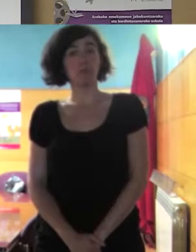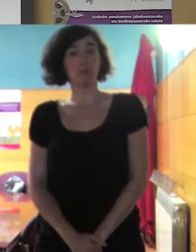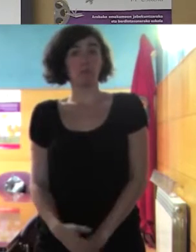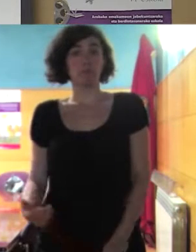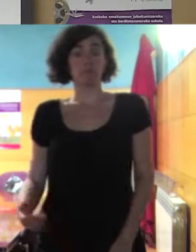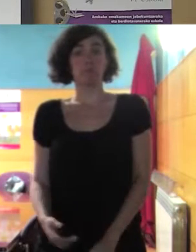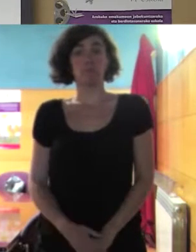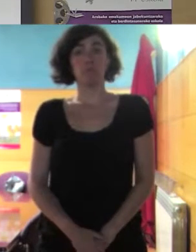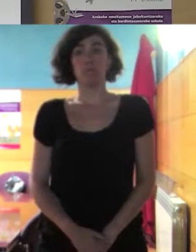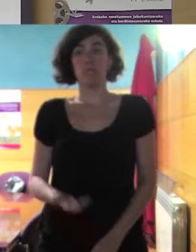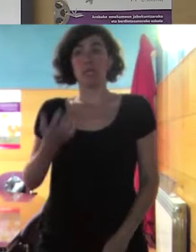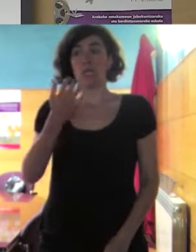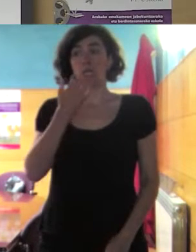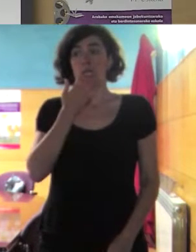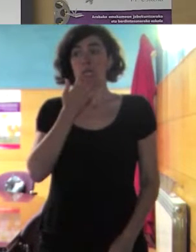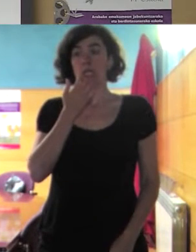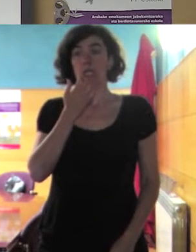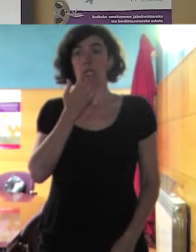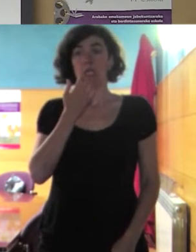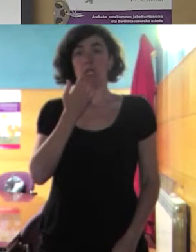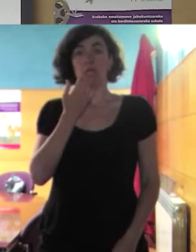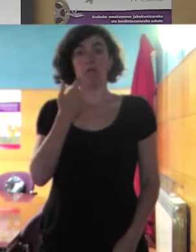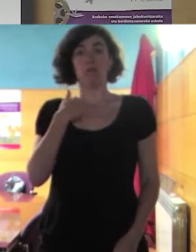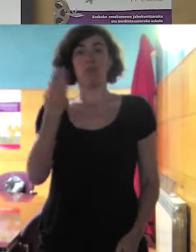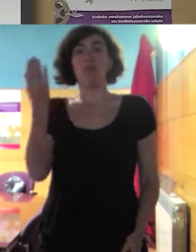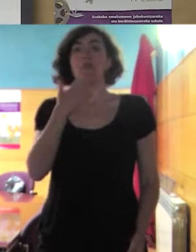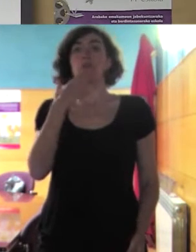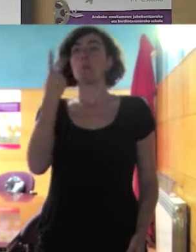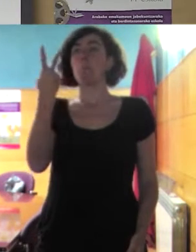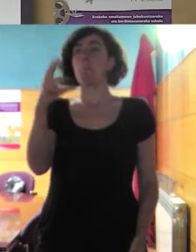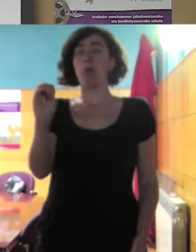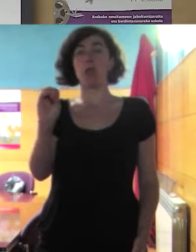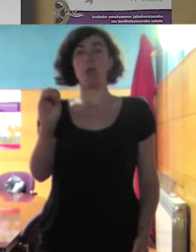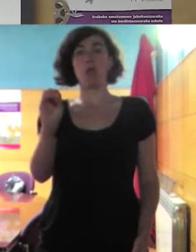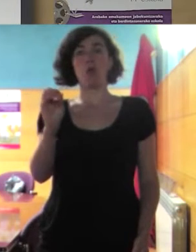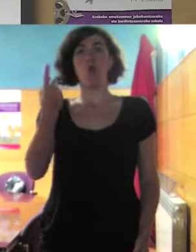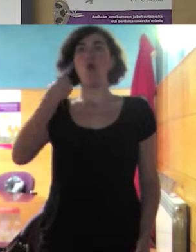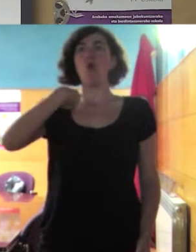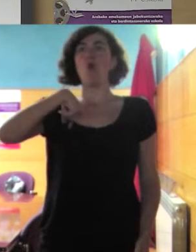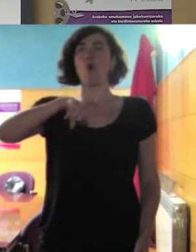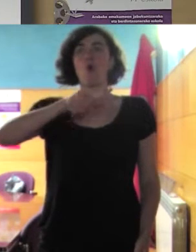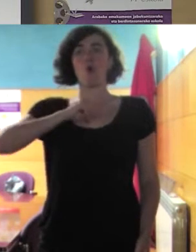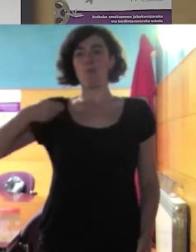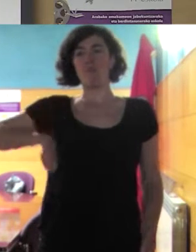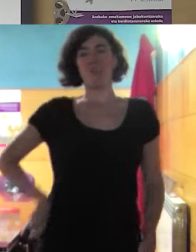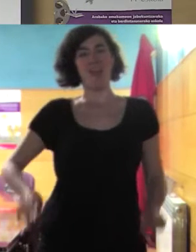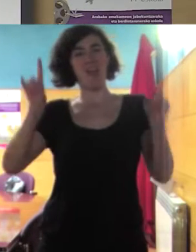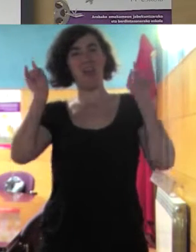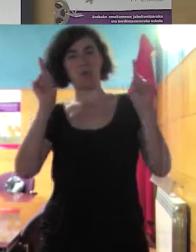además a la chavalería mía de esta chavalería de 20 años le digo ojo somos profesionales de la educación